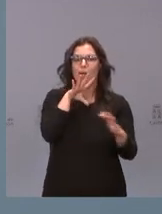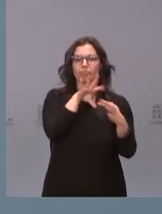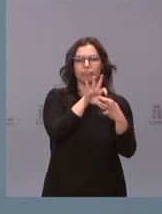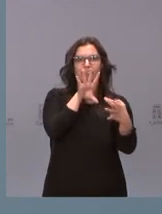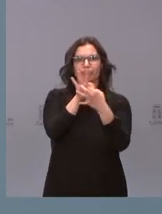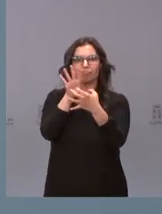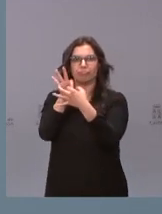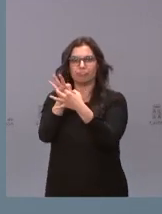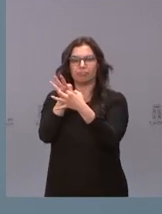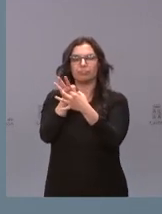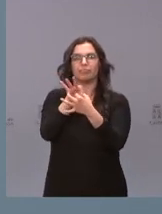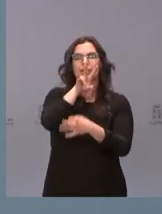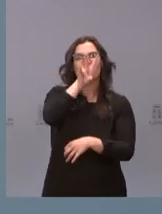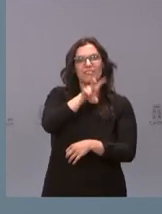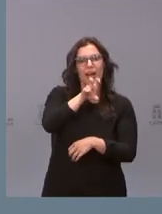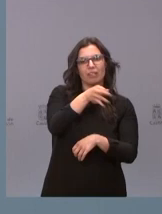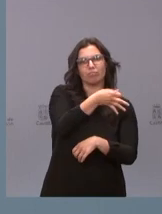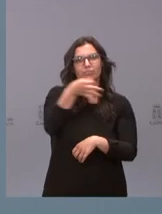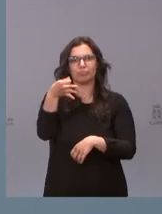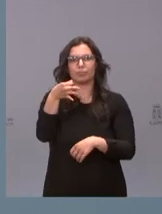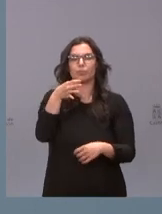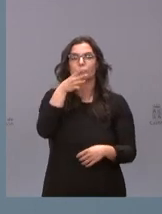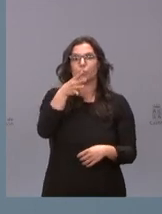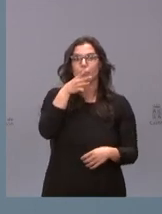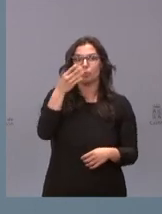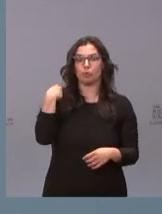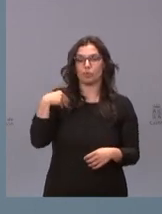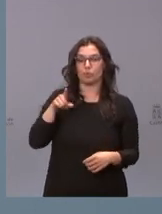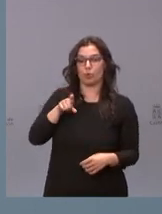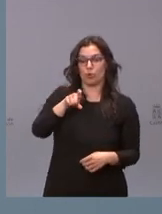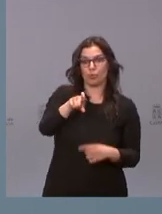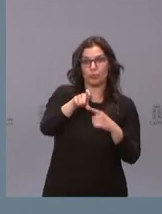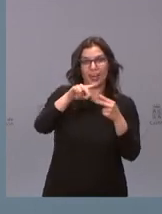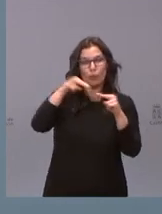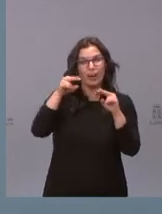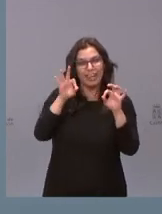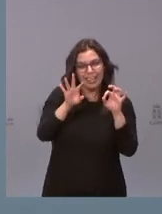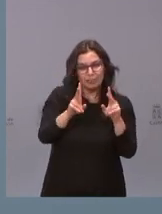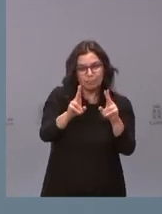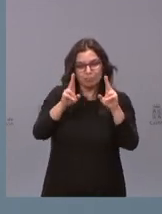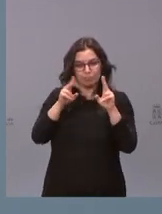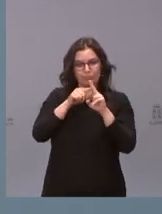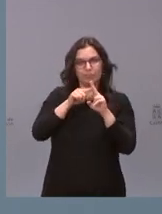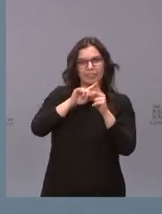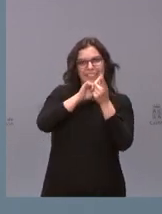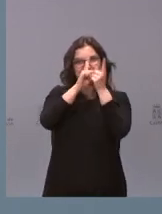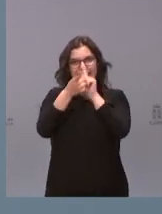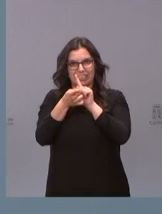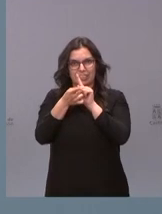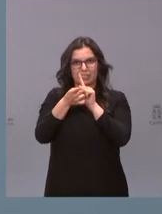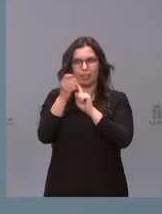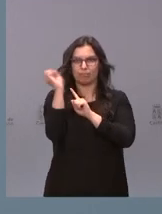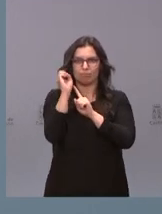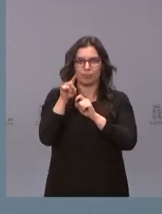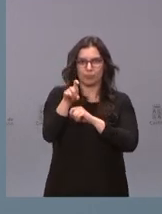contra los tumores causados por mutaciones en el oncogen Carras. Tenemos la costumbre de definir a